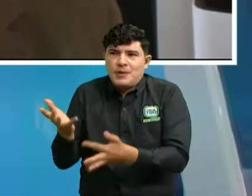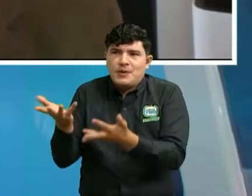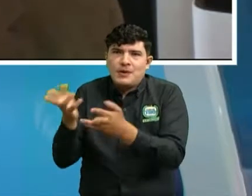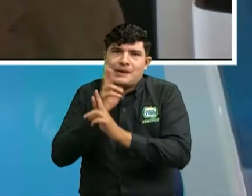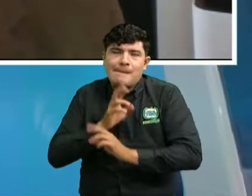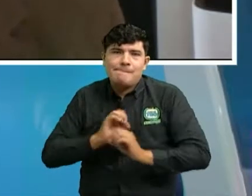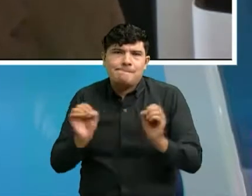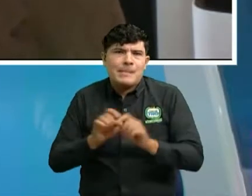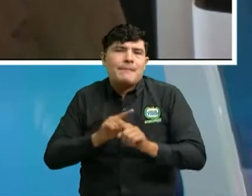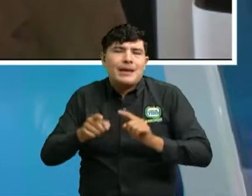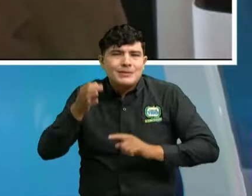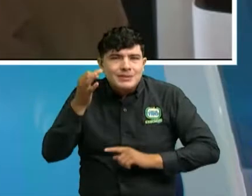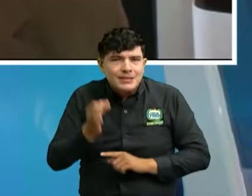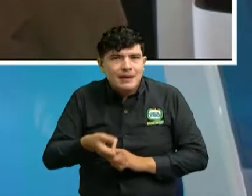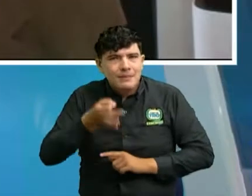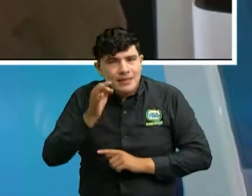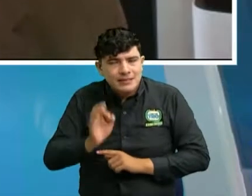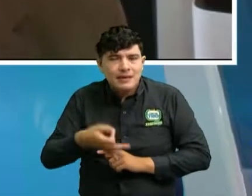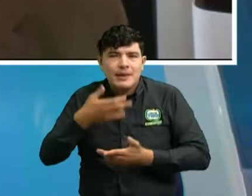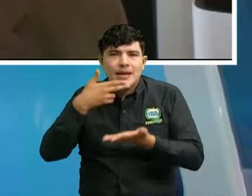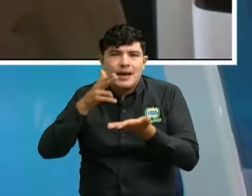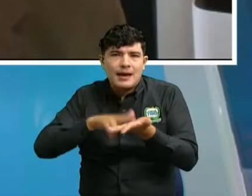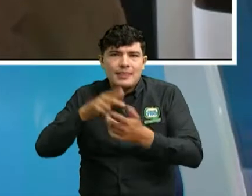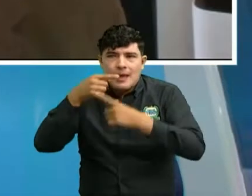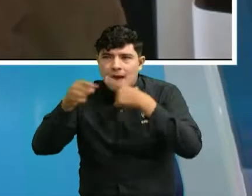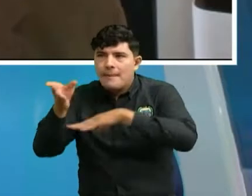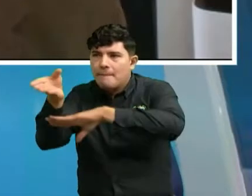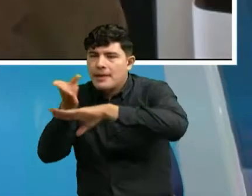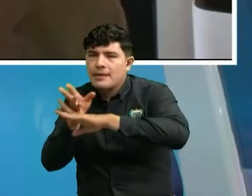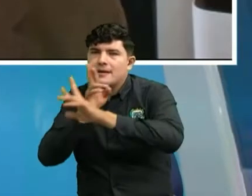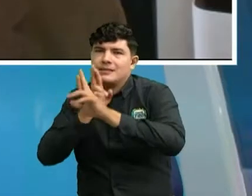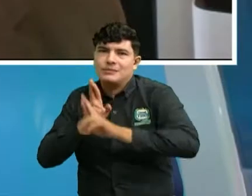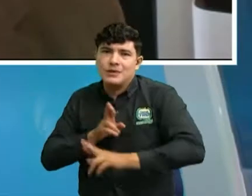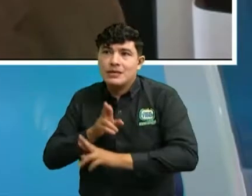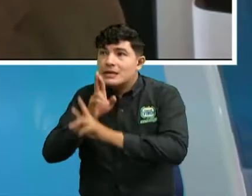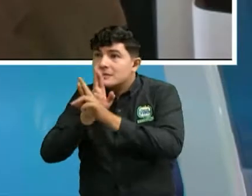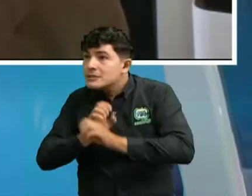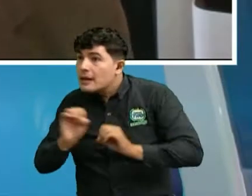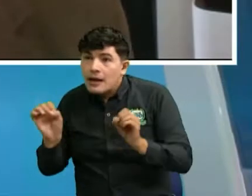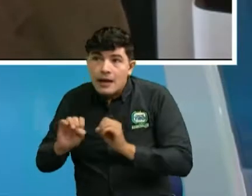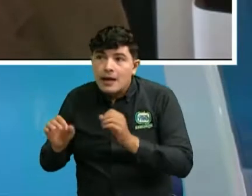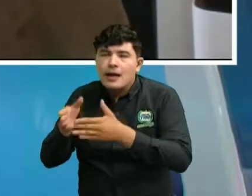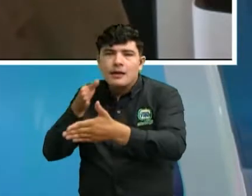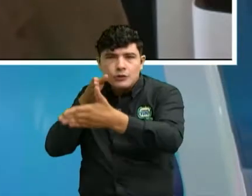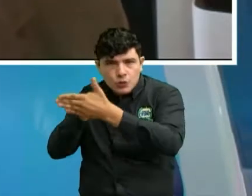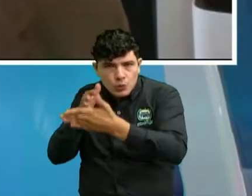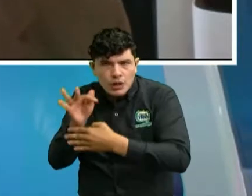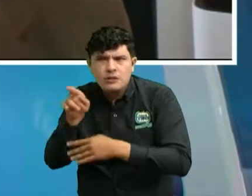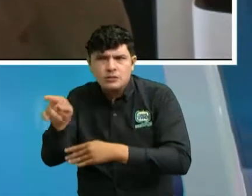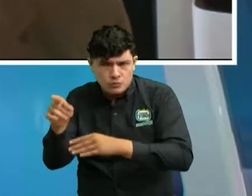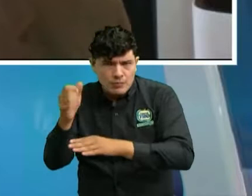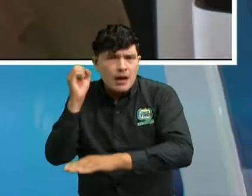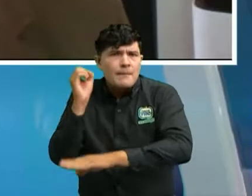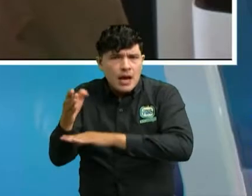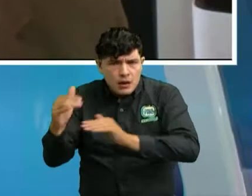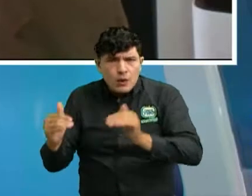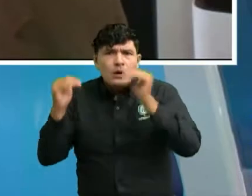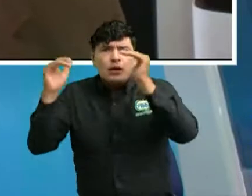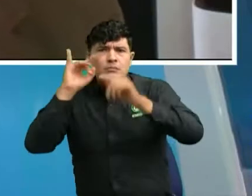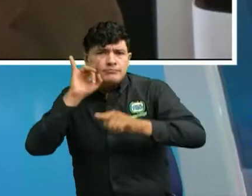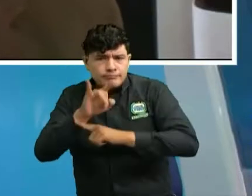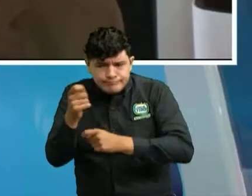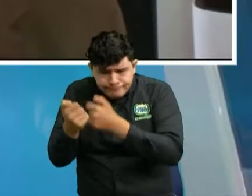siempre nos toca valernos de los derechos de petición. Y pues estos bancos están regulados por la superfinanciera, por la